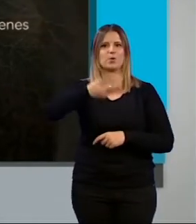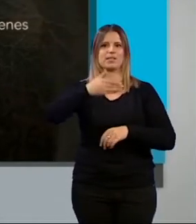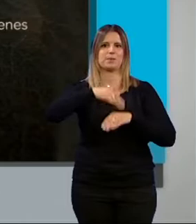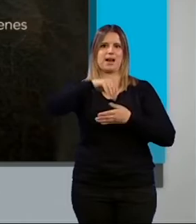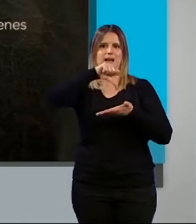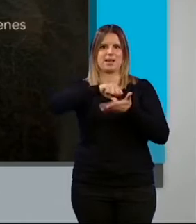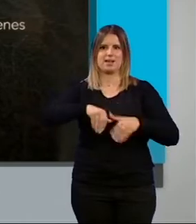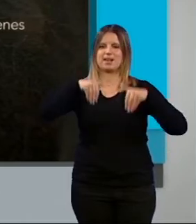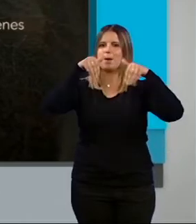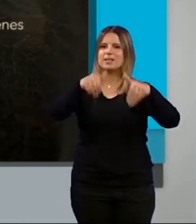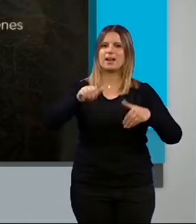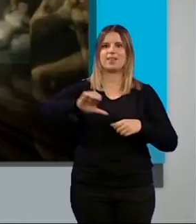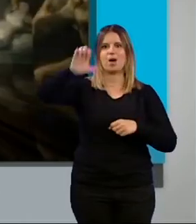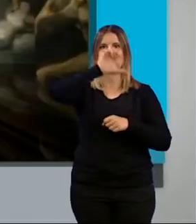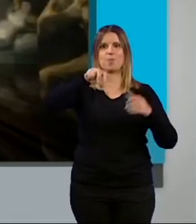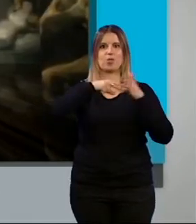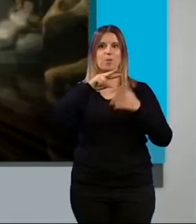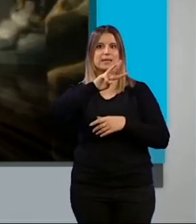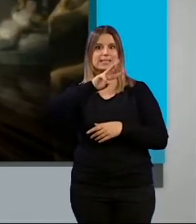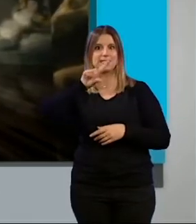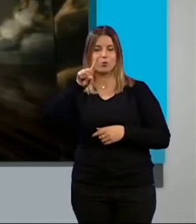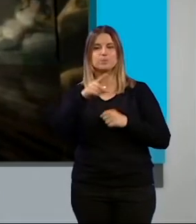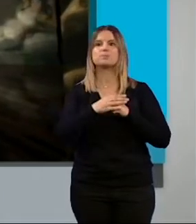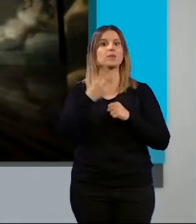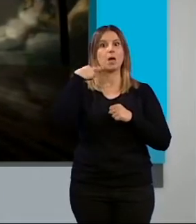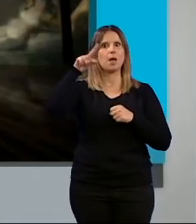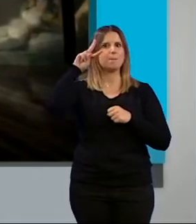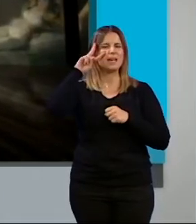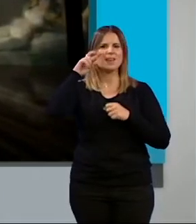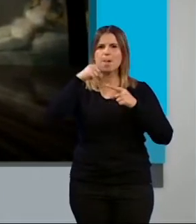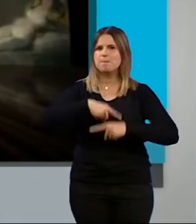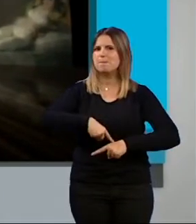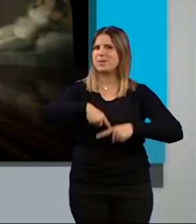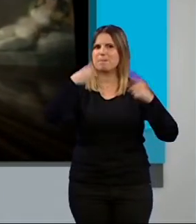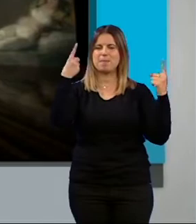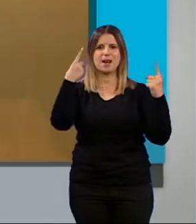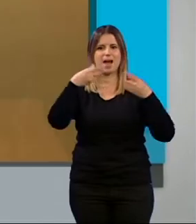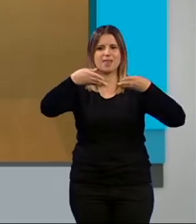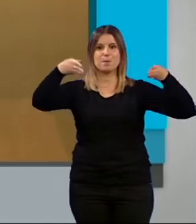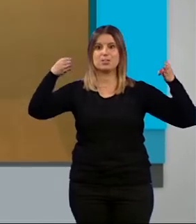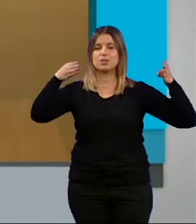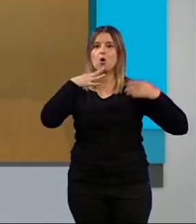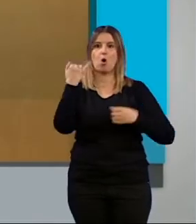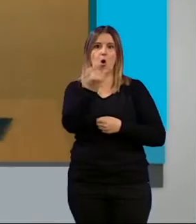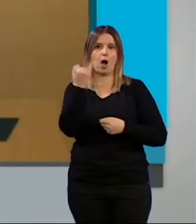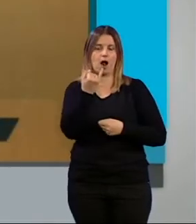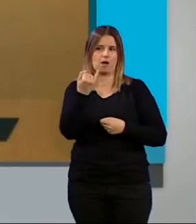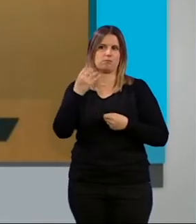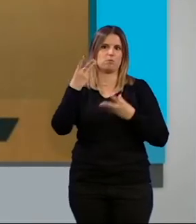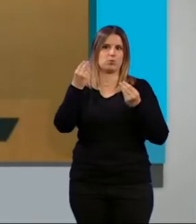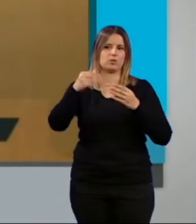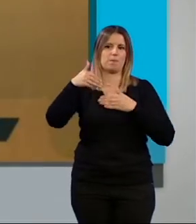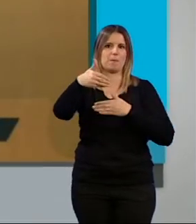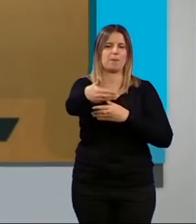europea de 2031 Esta experiencia de Ingoya va a ser la primera que se va a realizar ojalá de muchas que se tengan que producir